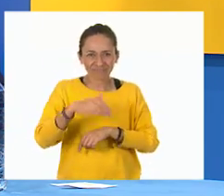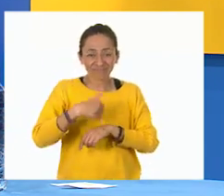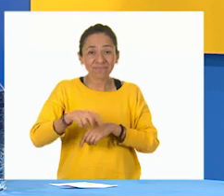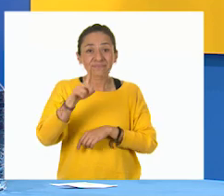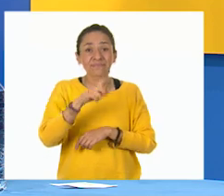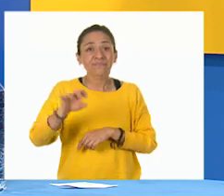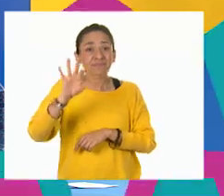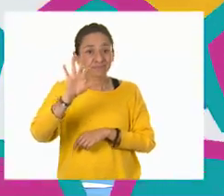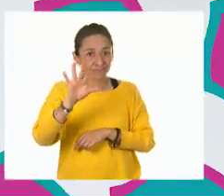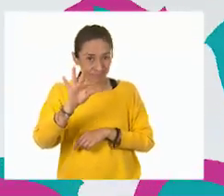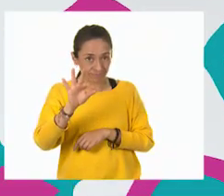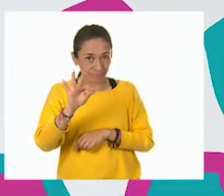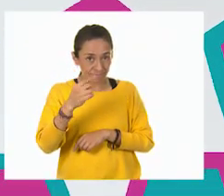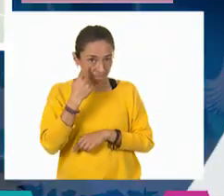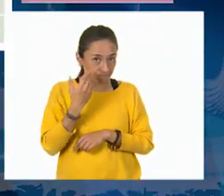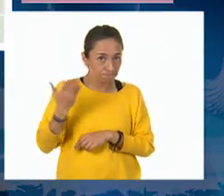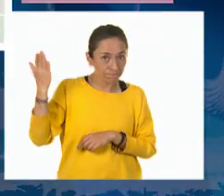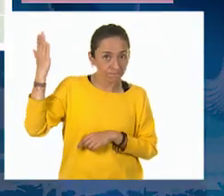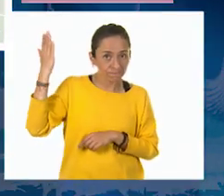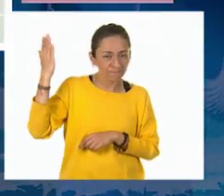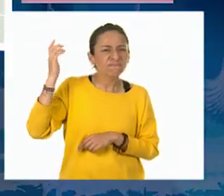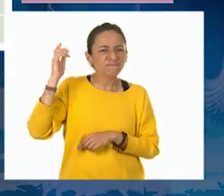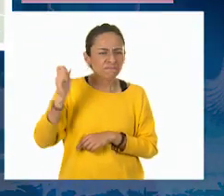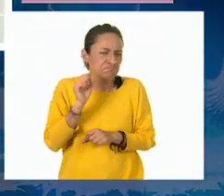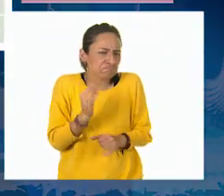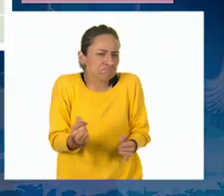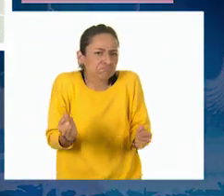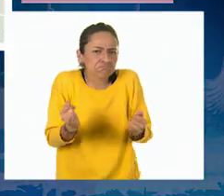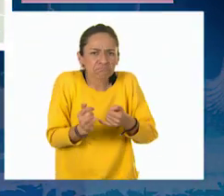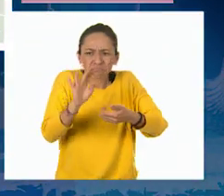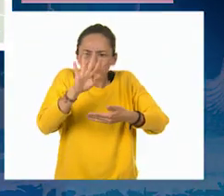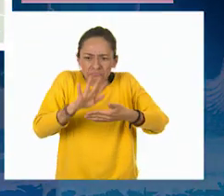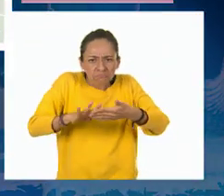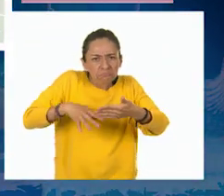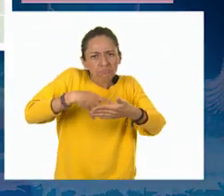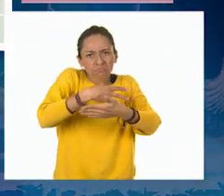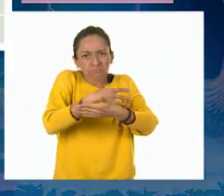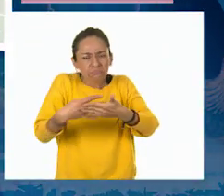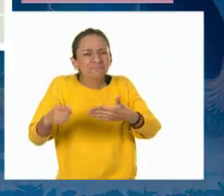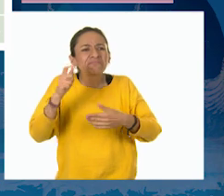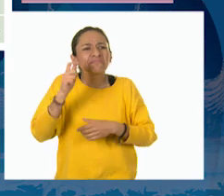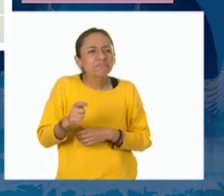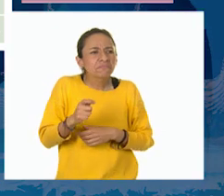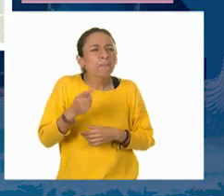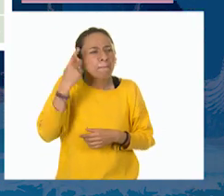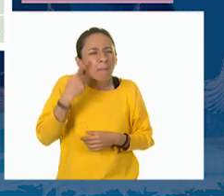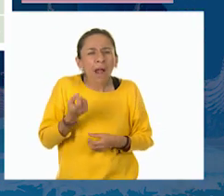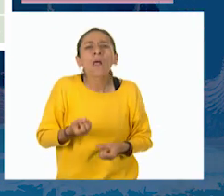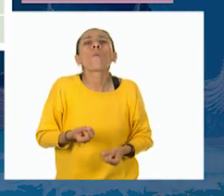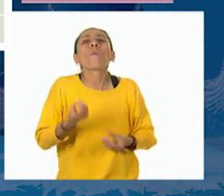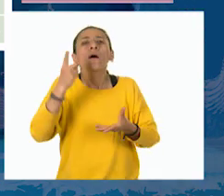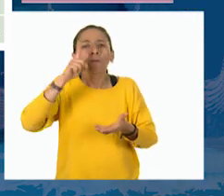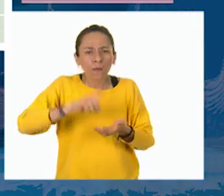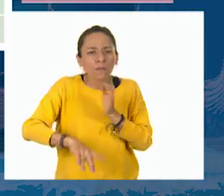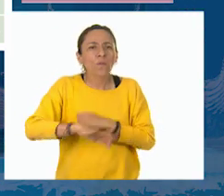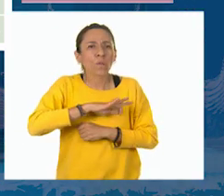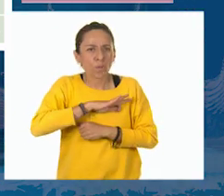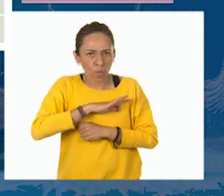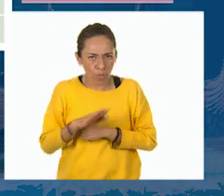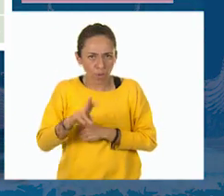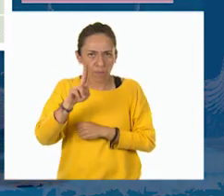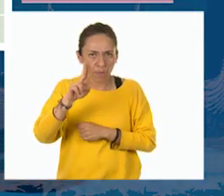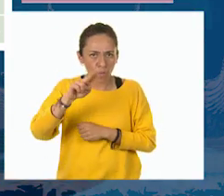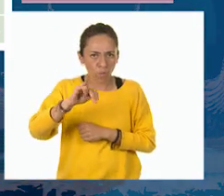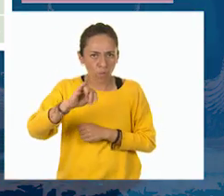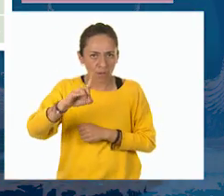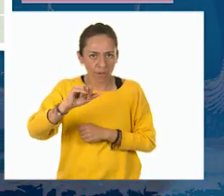Aquí nos invitan a observar una tabla en donde nos muestran unidades de capacidad y sus equivalencias para después